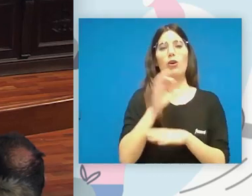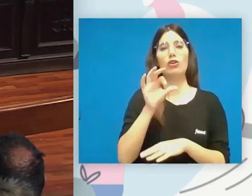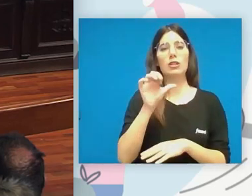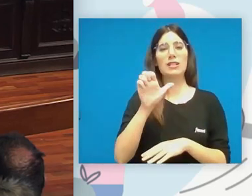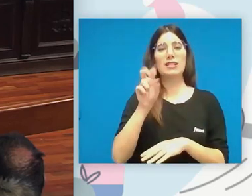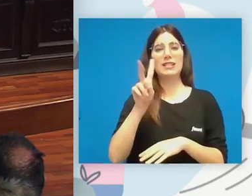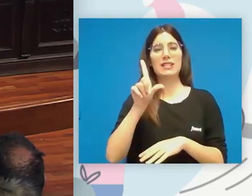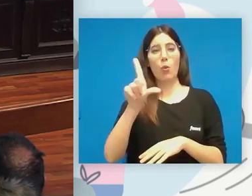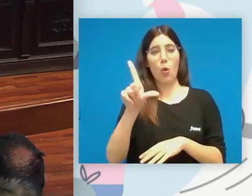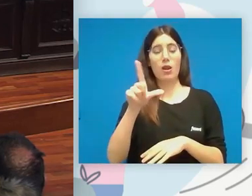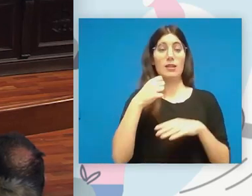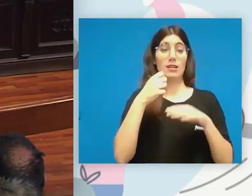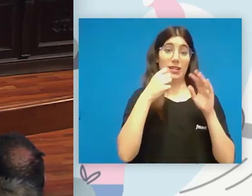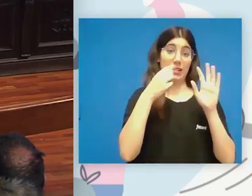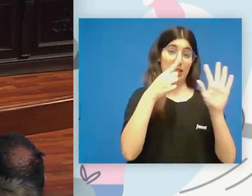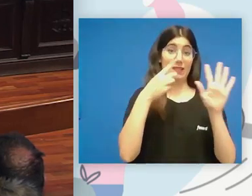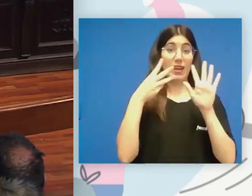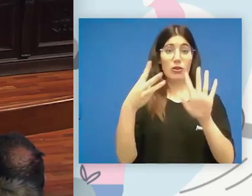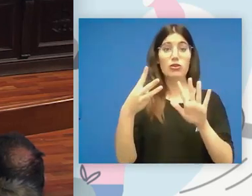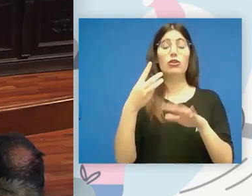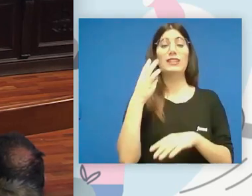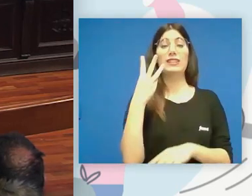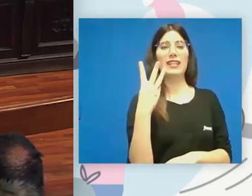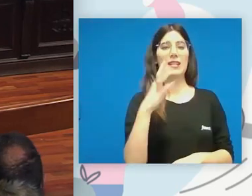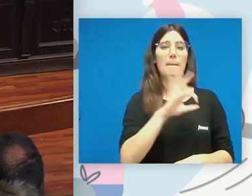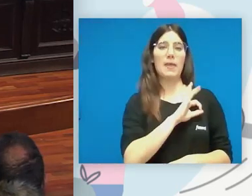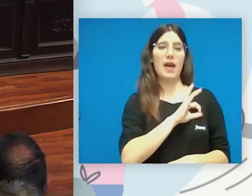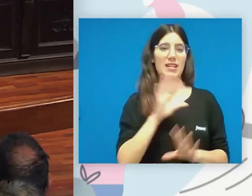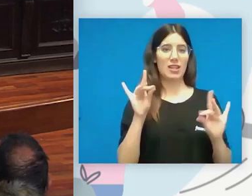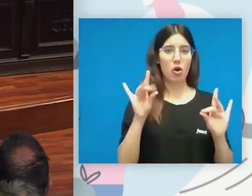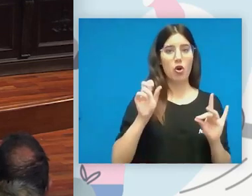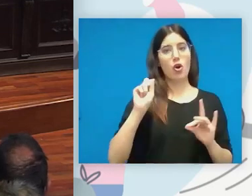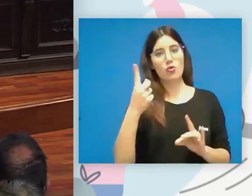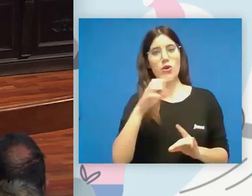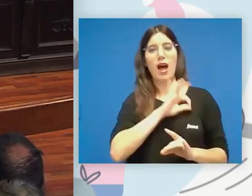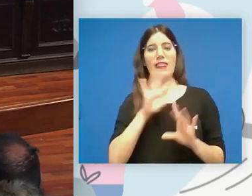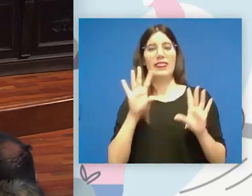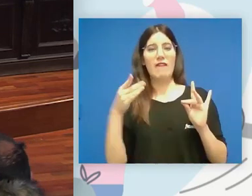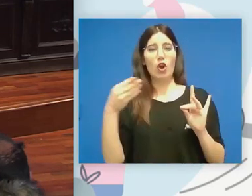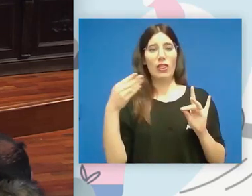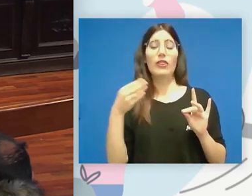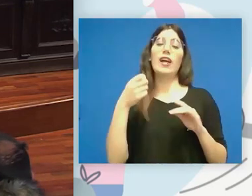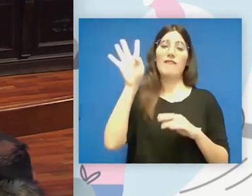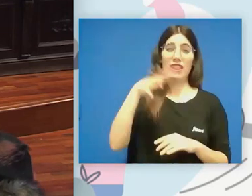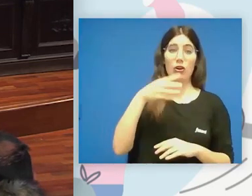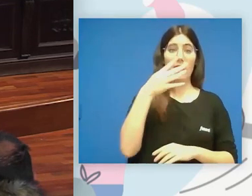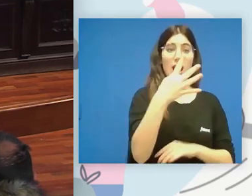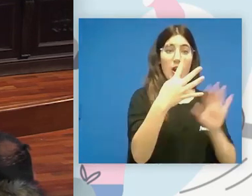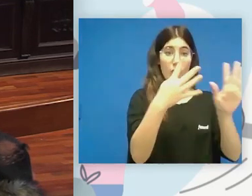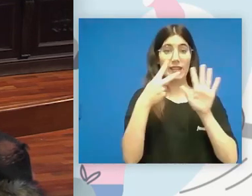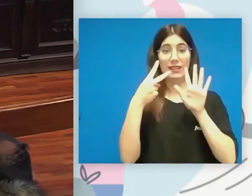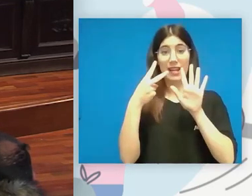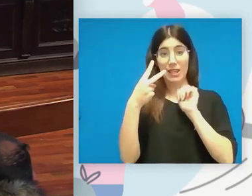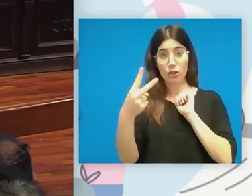donde logró tres medallas de oro y una de bronce. Y también en los de Barcelona en el 92, donde consiguió tres diplomas